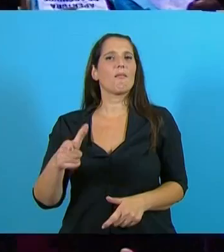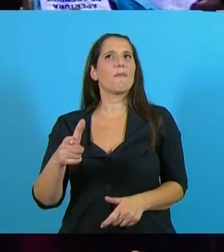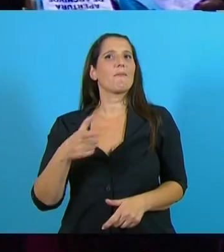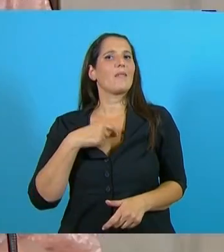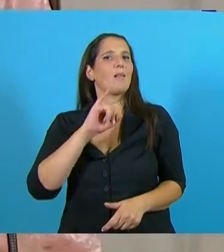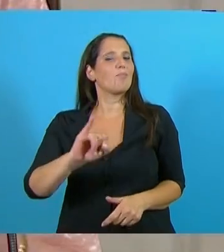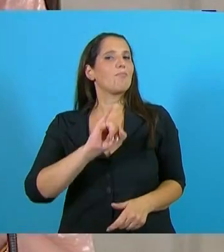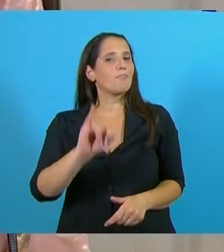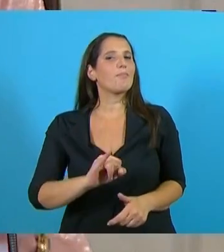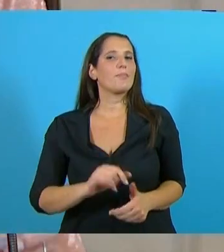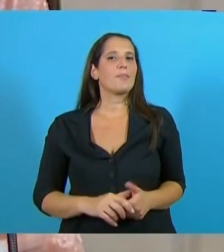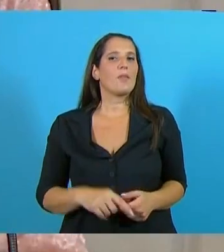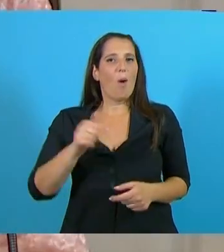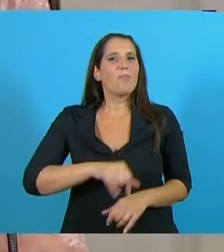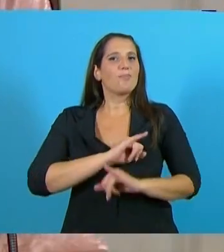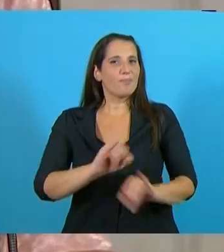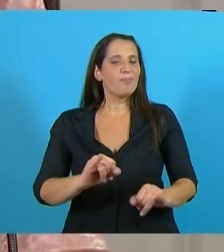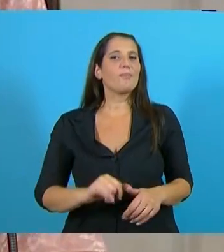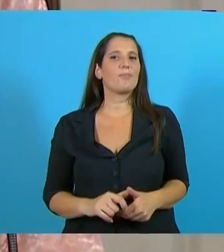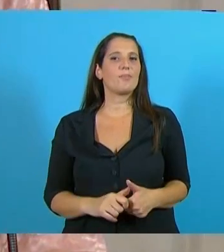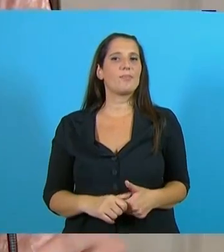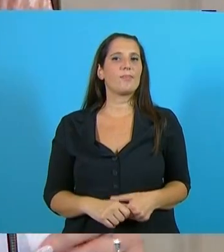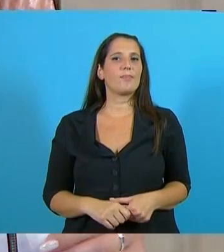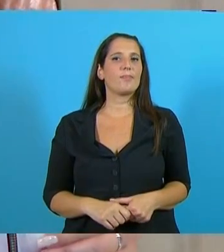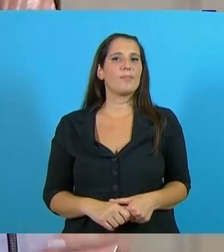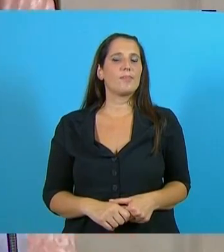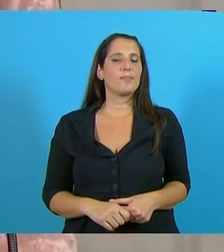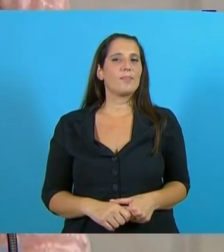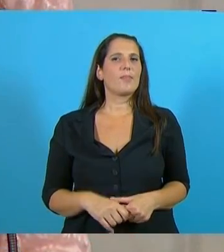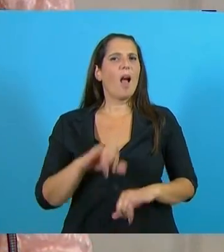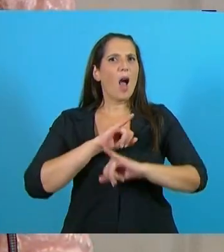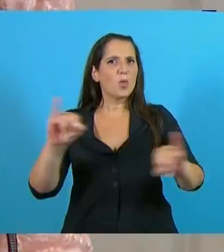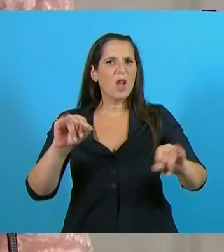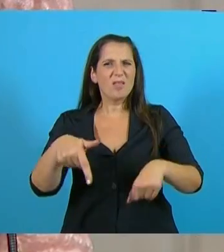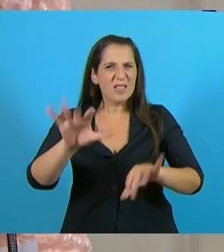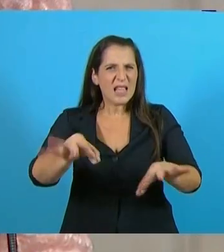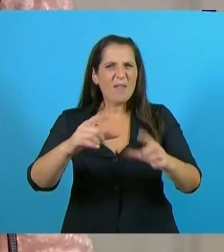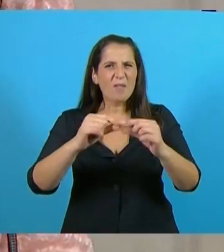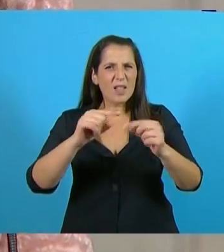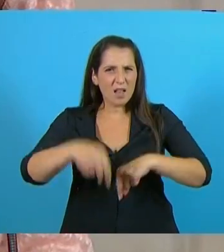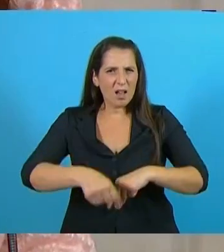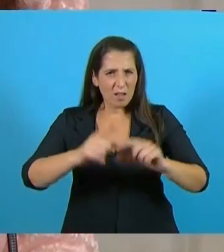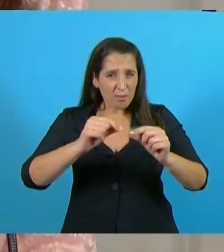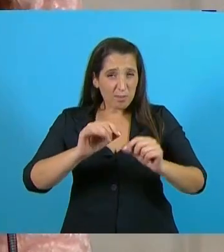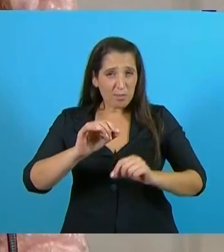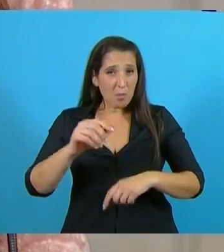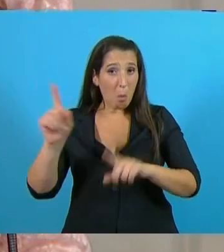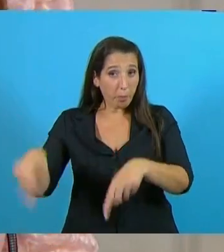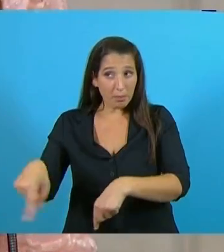en el día de hoy, ¿saben qué día es hoy, no? ¿No saben?